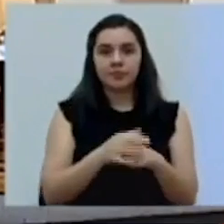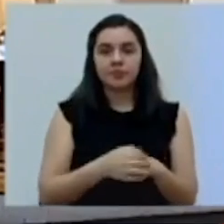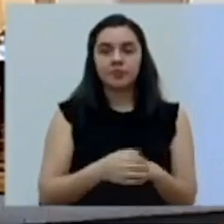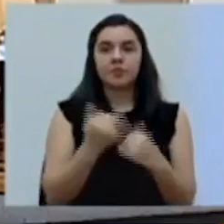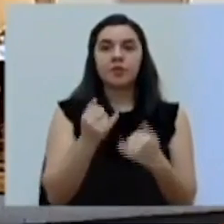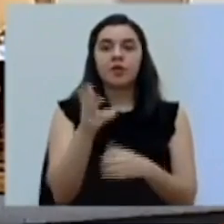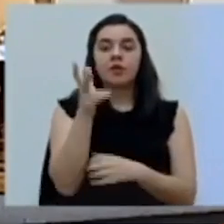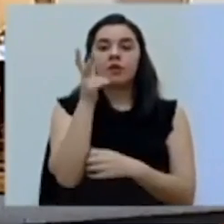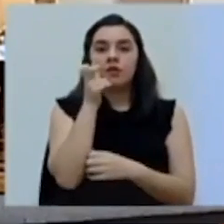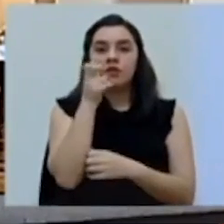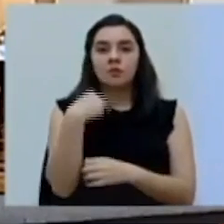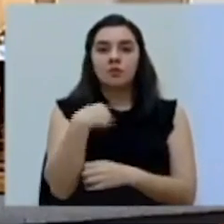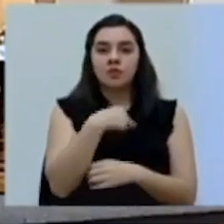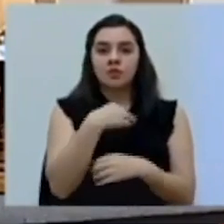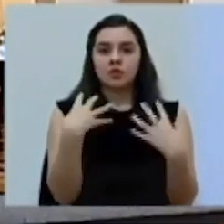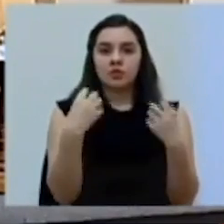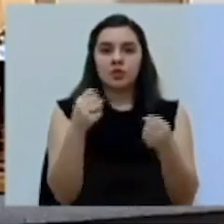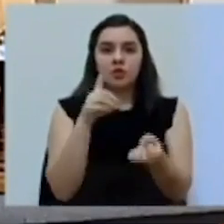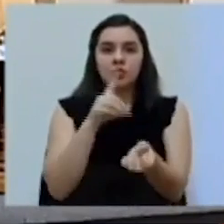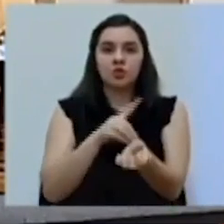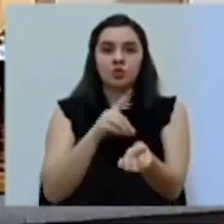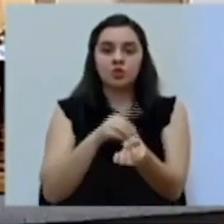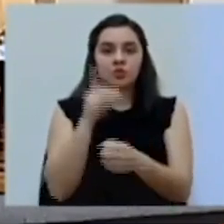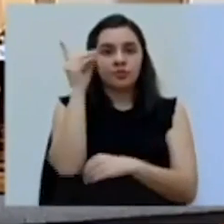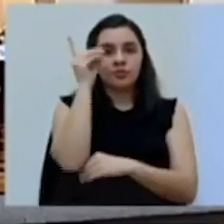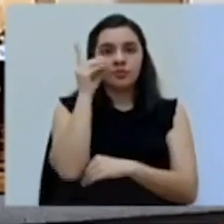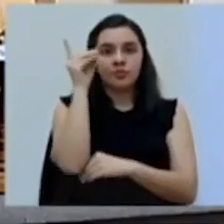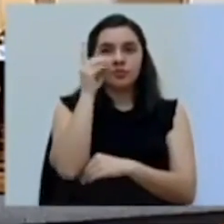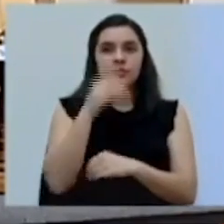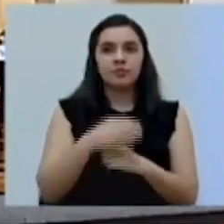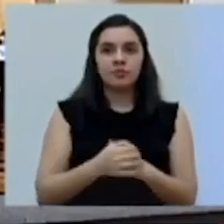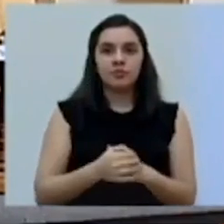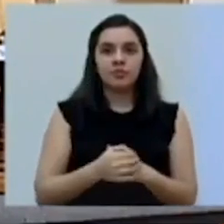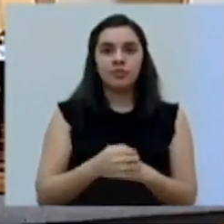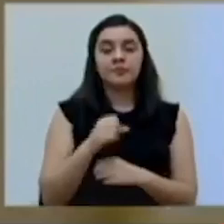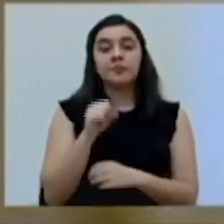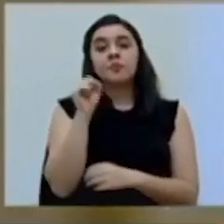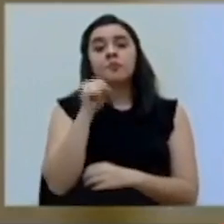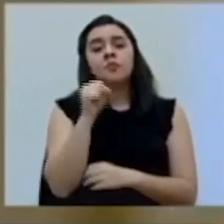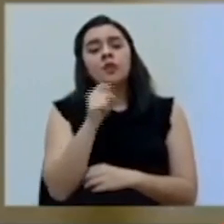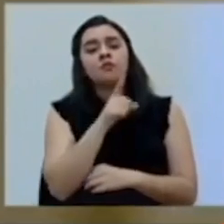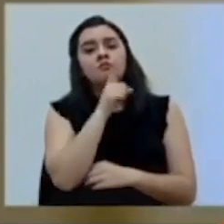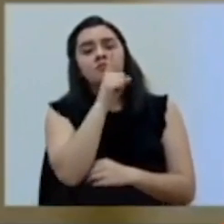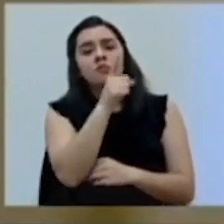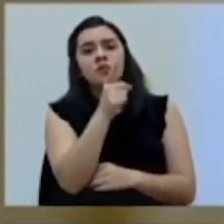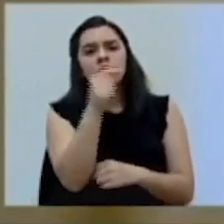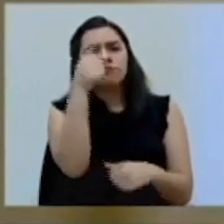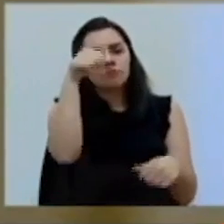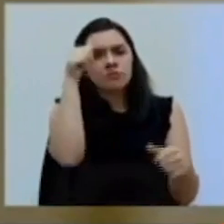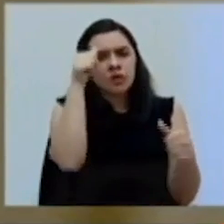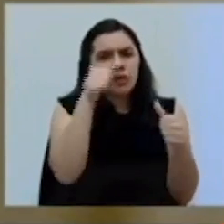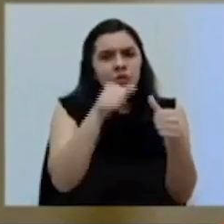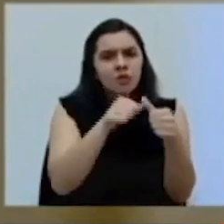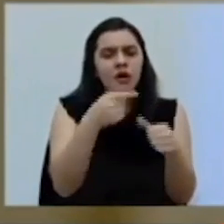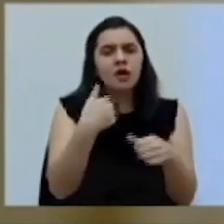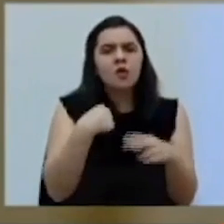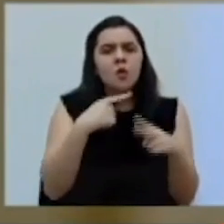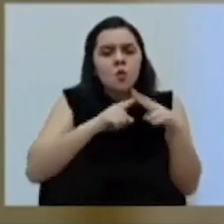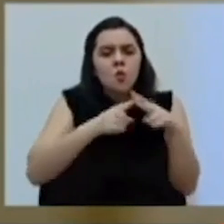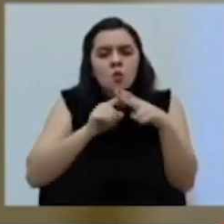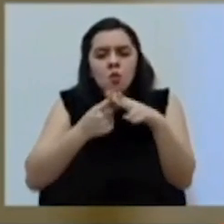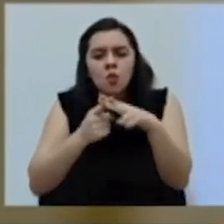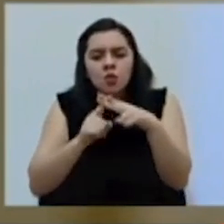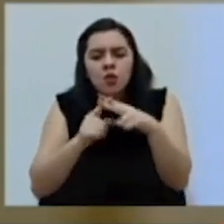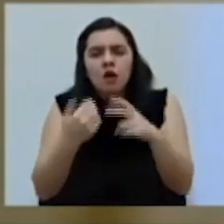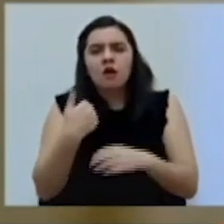Escuchamos al Ministro de Salud, el doctor Daniel Salas. Sí, en realidad, bueno, recordemos en esto ha habido ajustes que se han venido